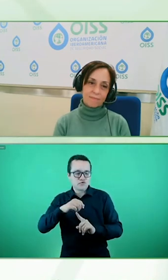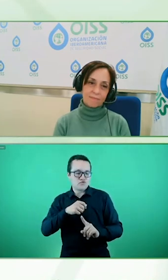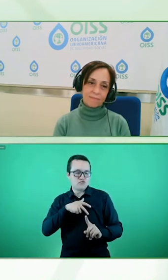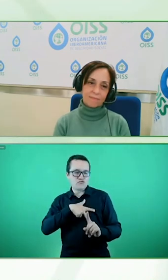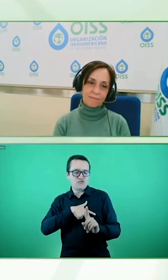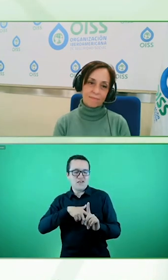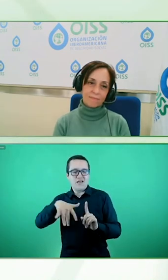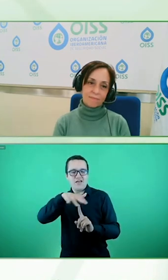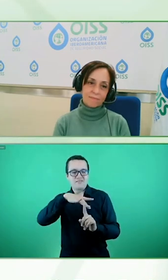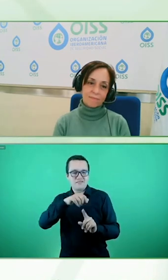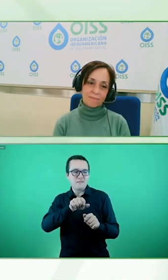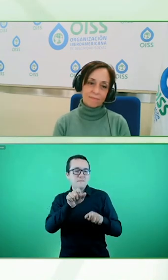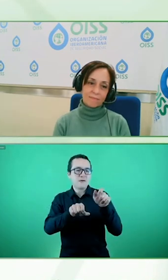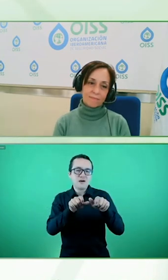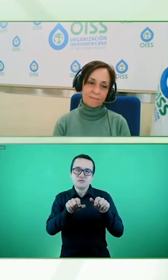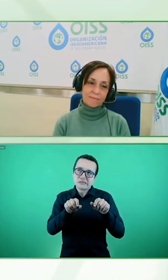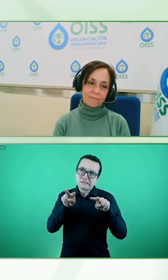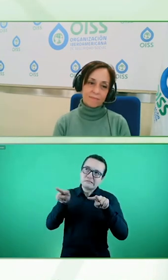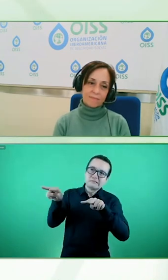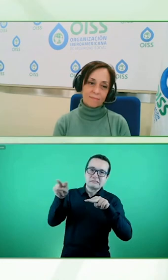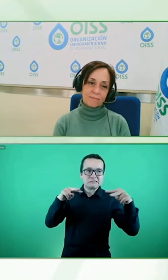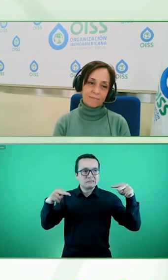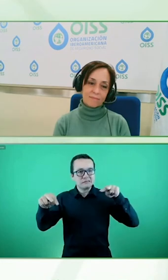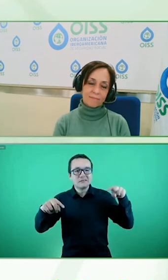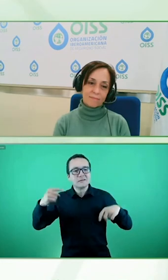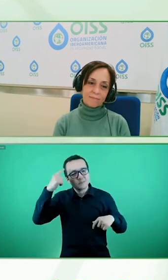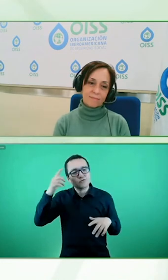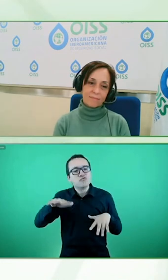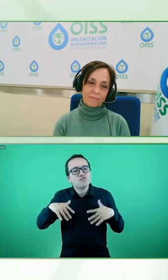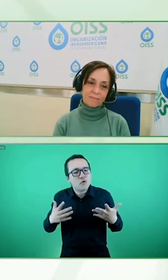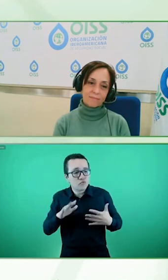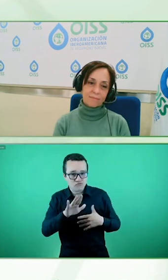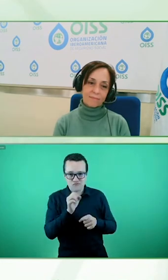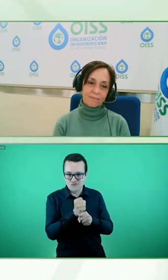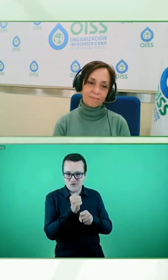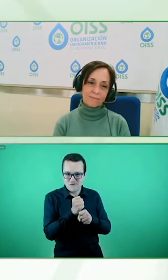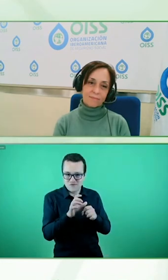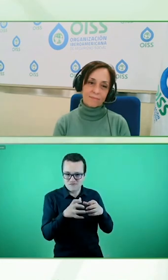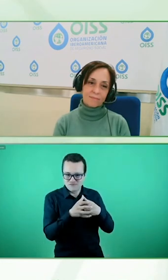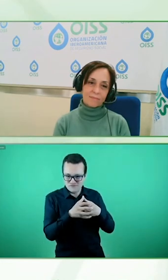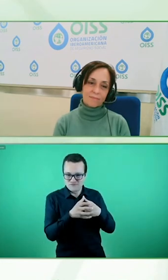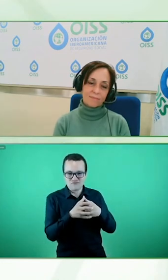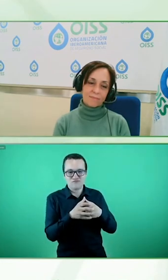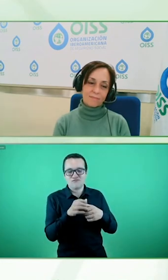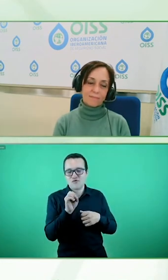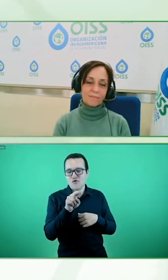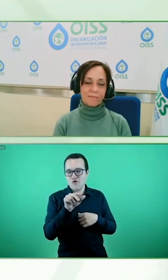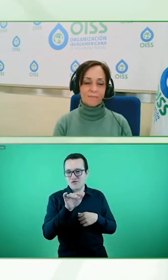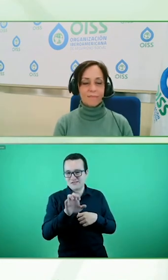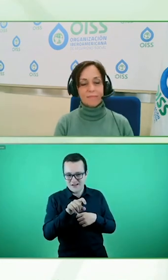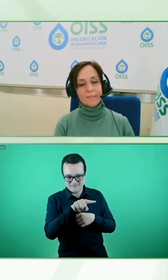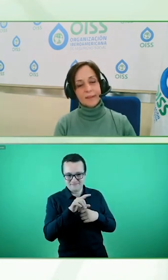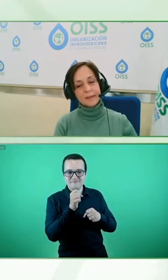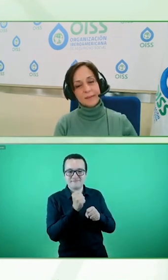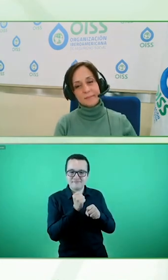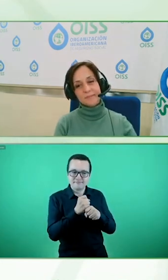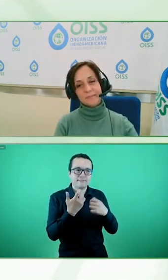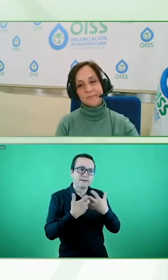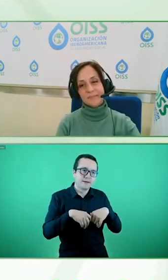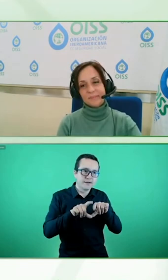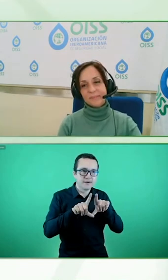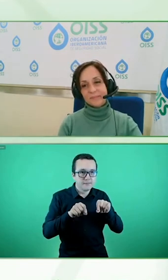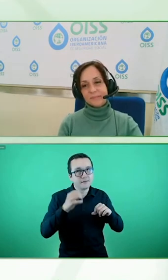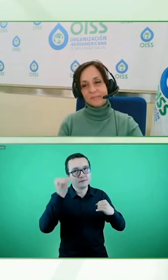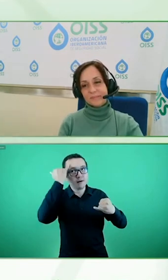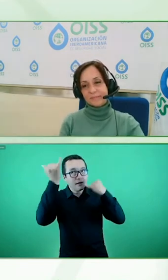hablado en esta conversación de empresas de emprendimiento de productos de negocios ¿cómo